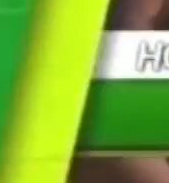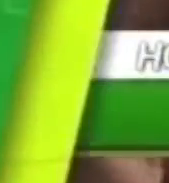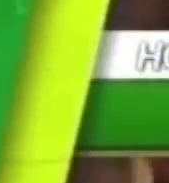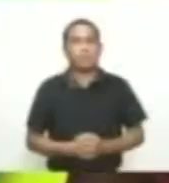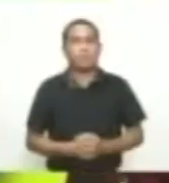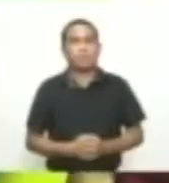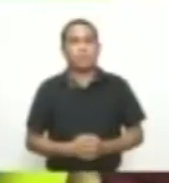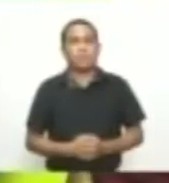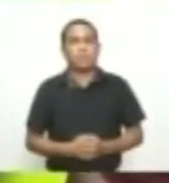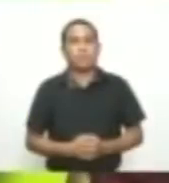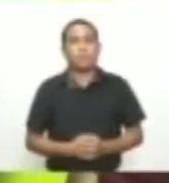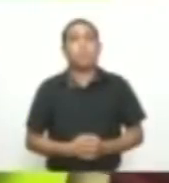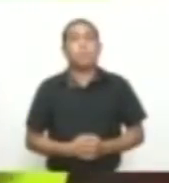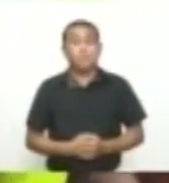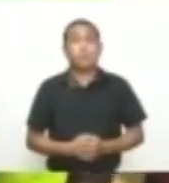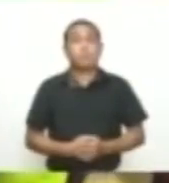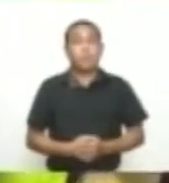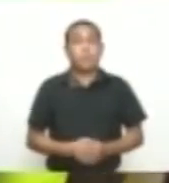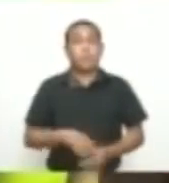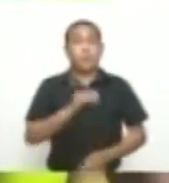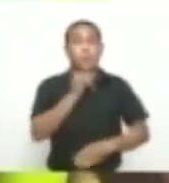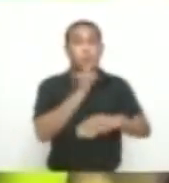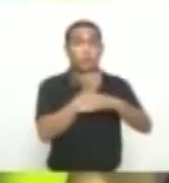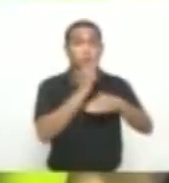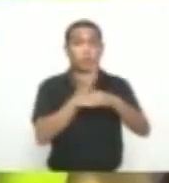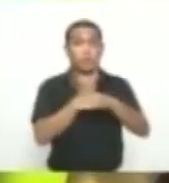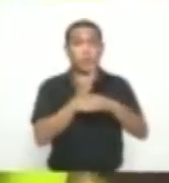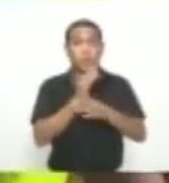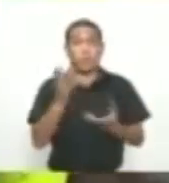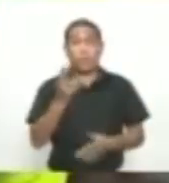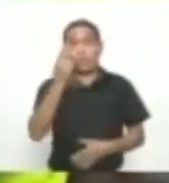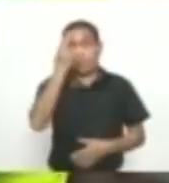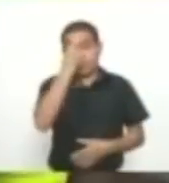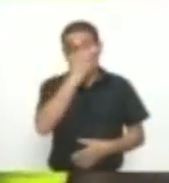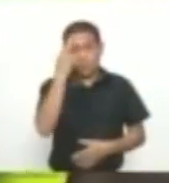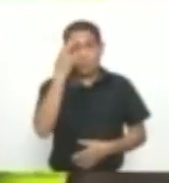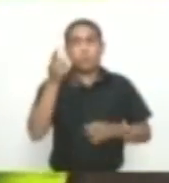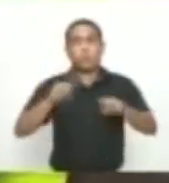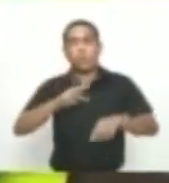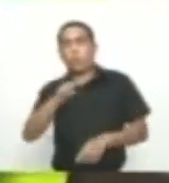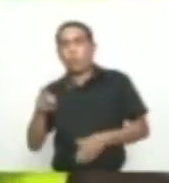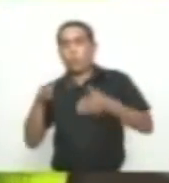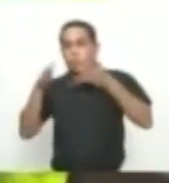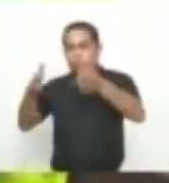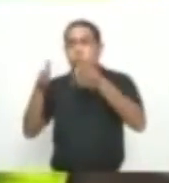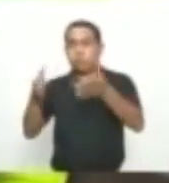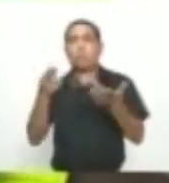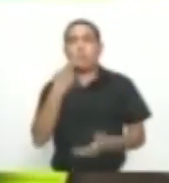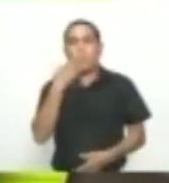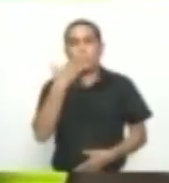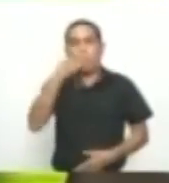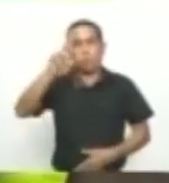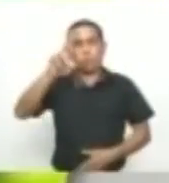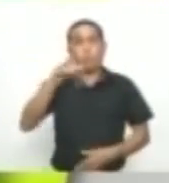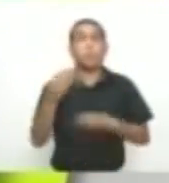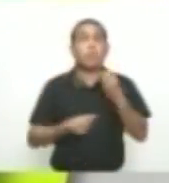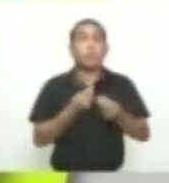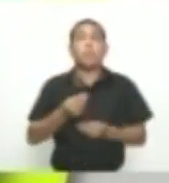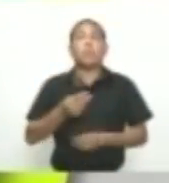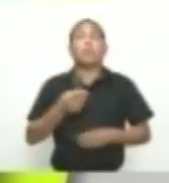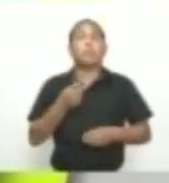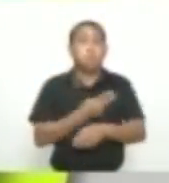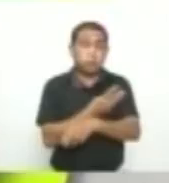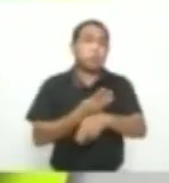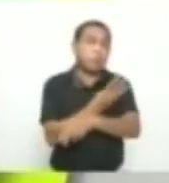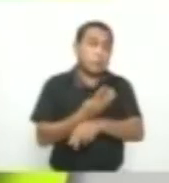Por polémica entre iglesia católica y sepultureros en Riuacha familiares de un hombre debieron esperar por varias horas para